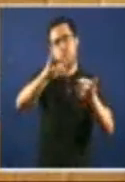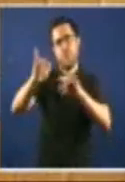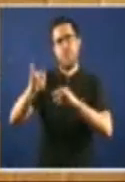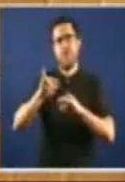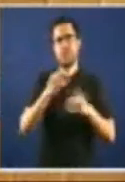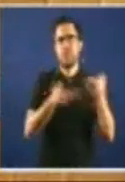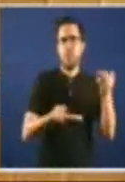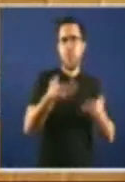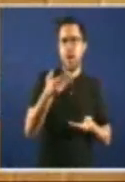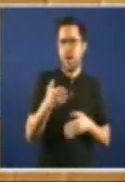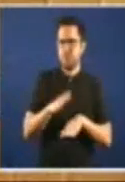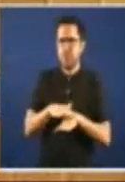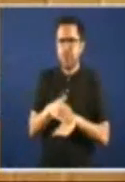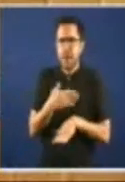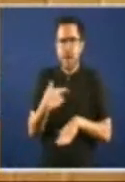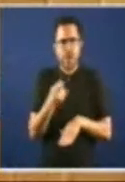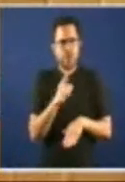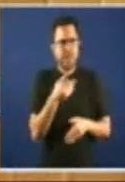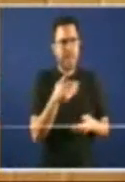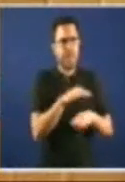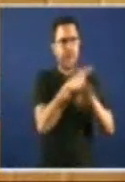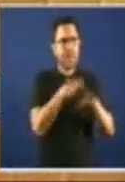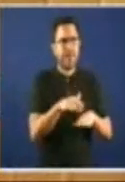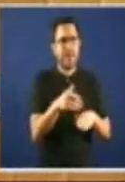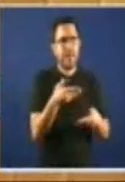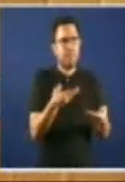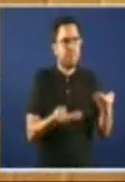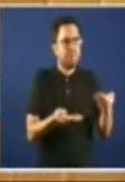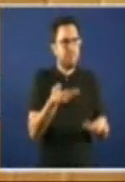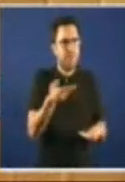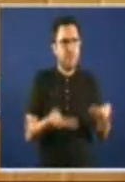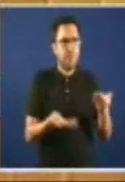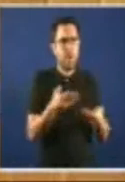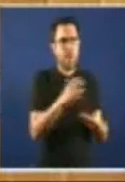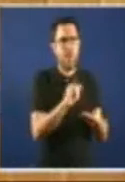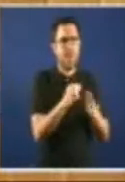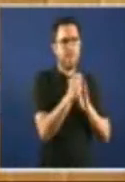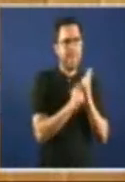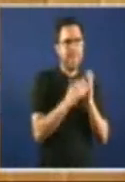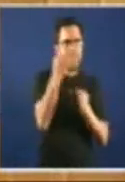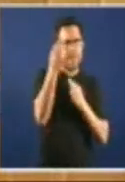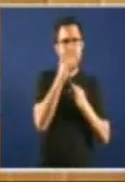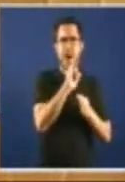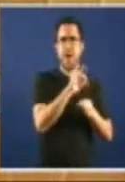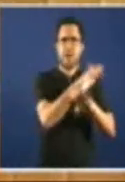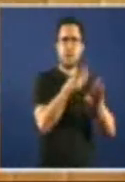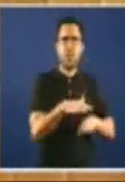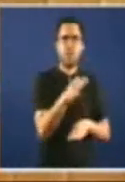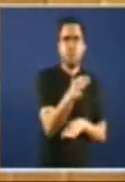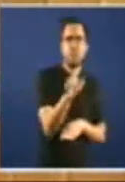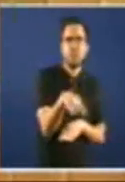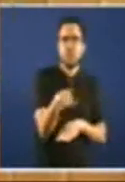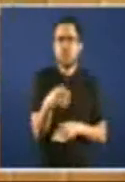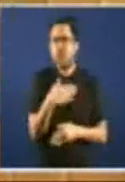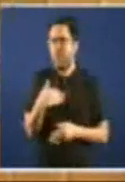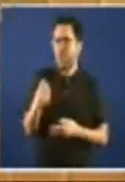medidas Postas en marcha Están dando Realmente resultado Ou hai que modificalas Pensan seguir Para adiante Así Despois Van